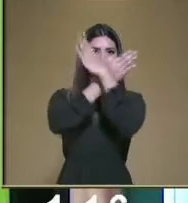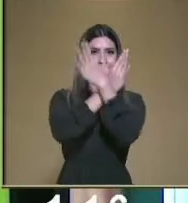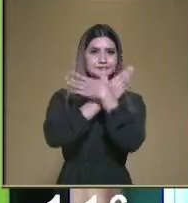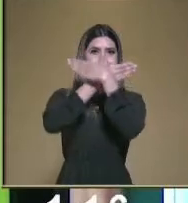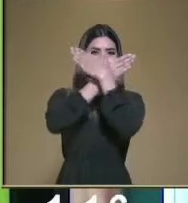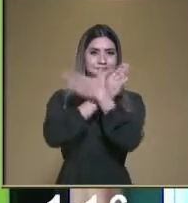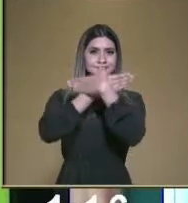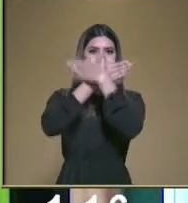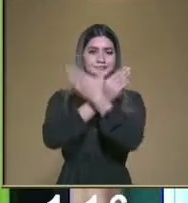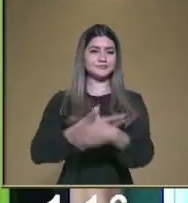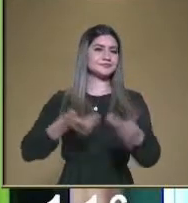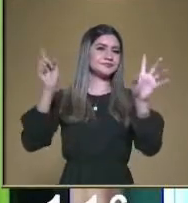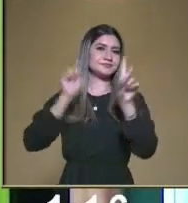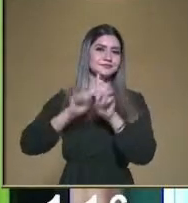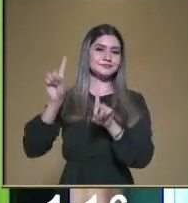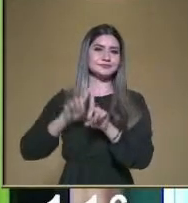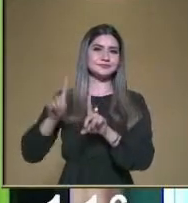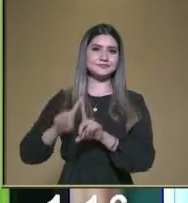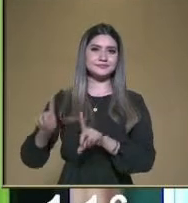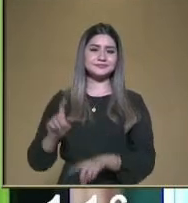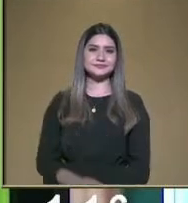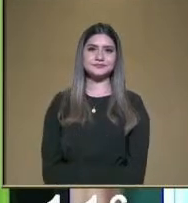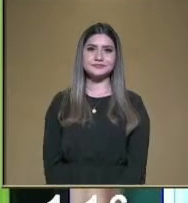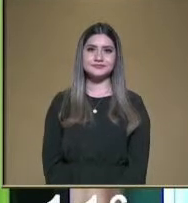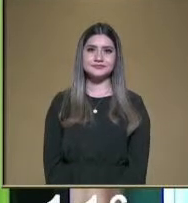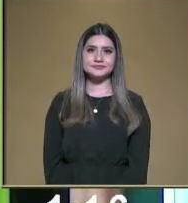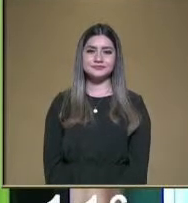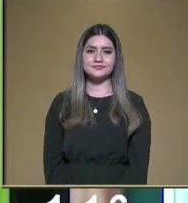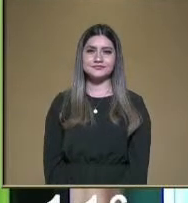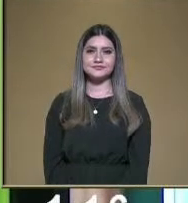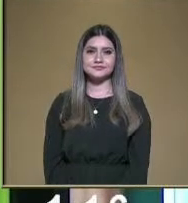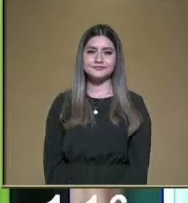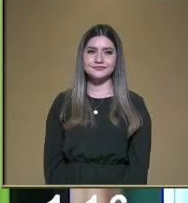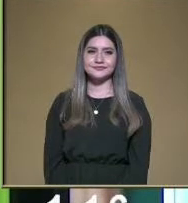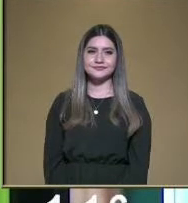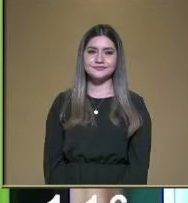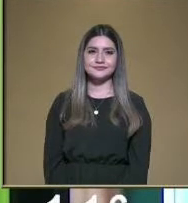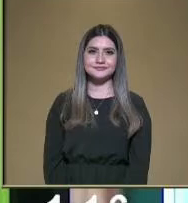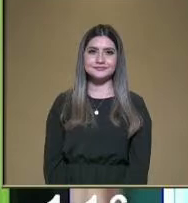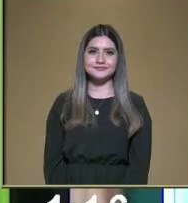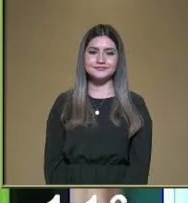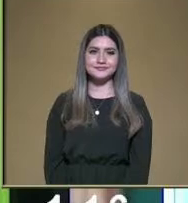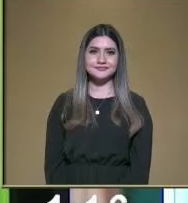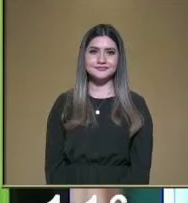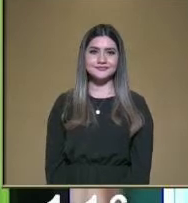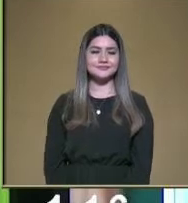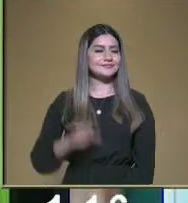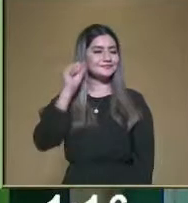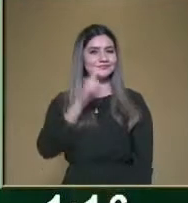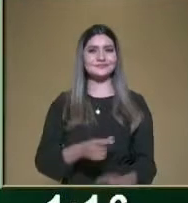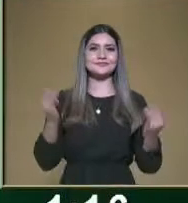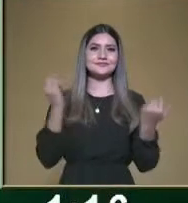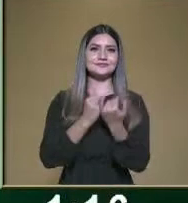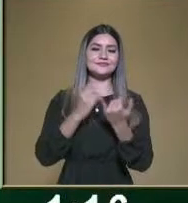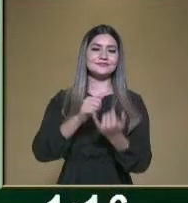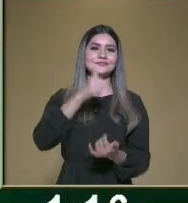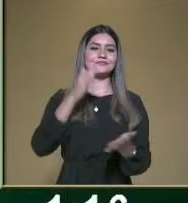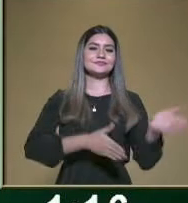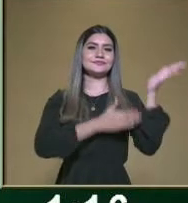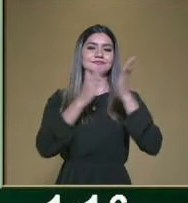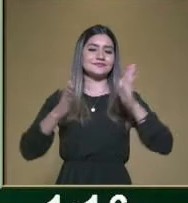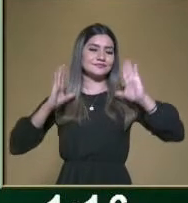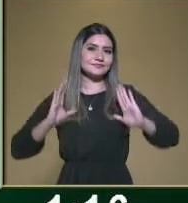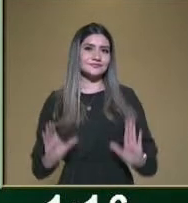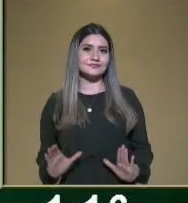y así, entre más, otros más nombres de animales en lengua náhuatl. Así es, maestra. También tenemos las partes del cuerpo